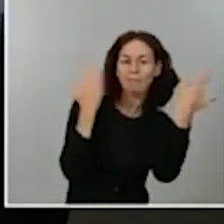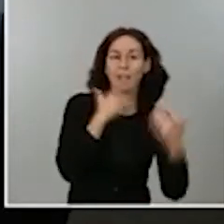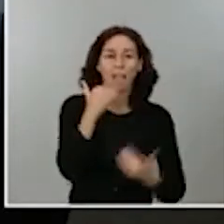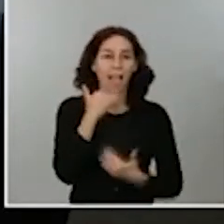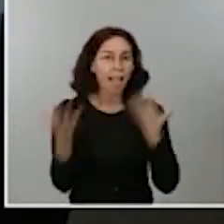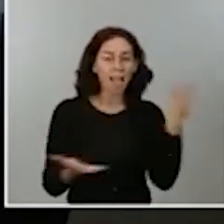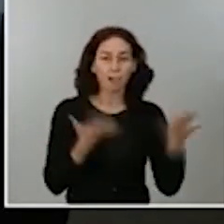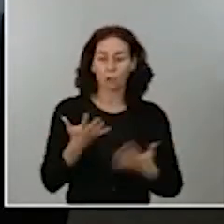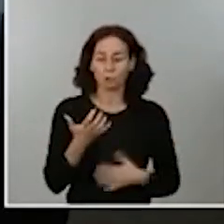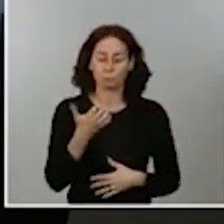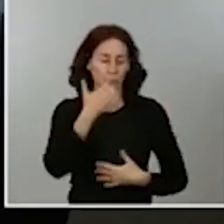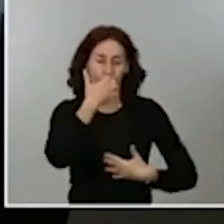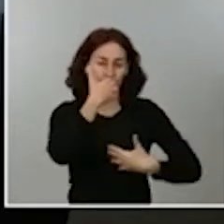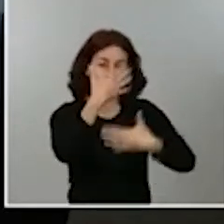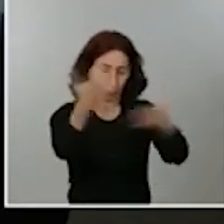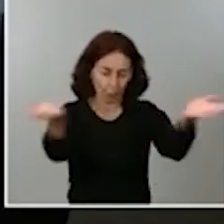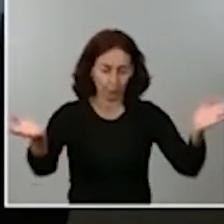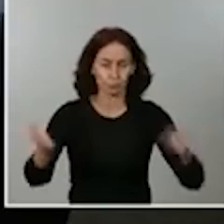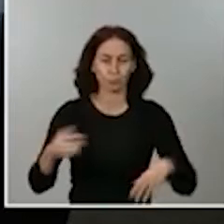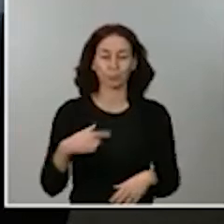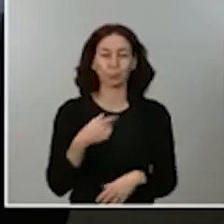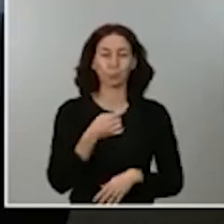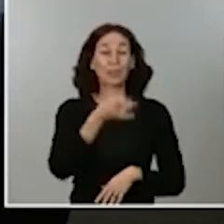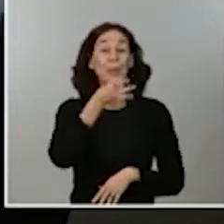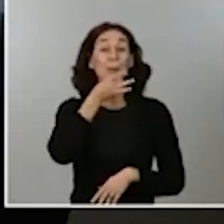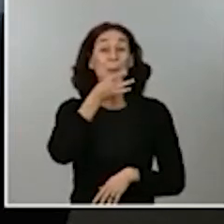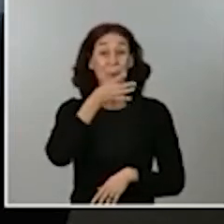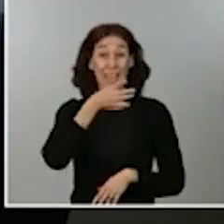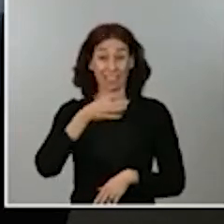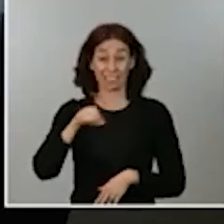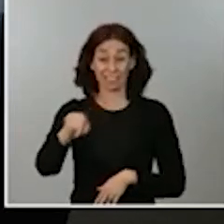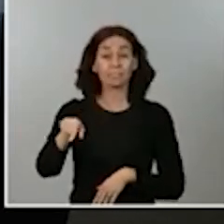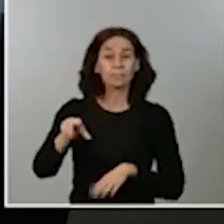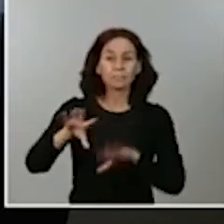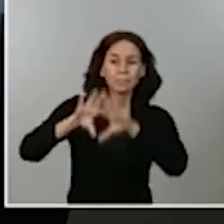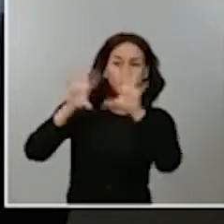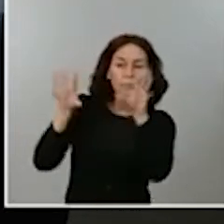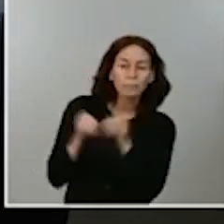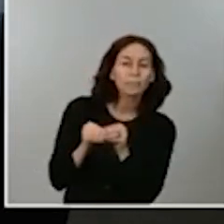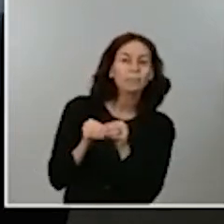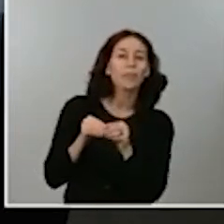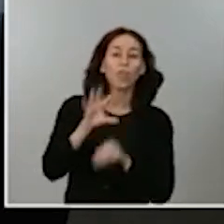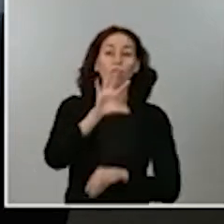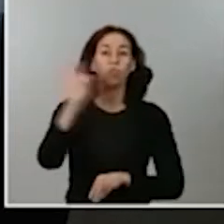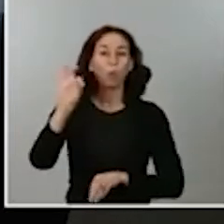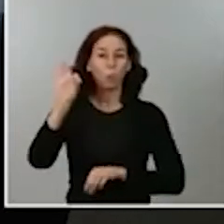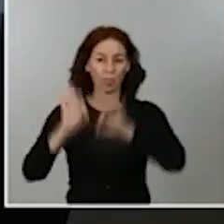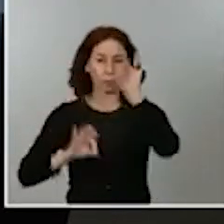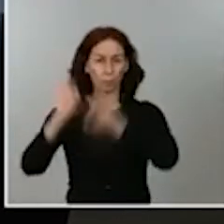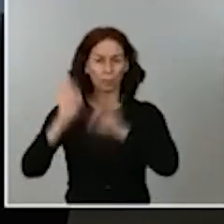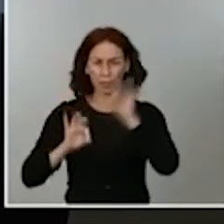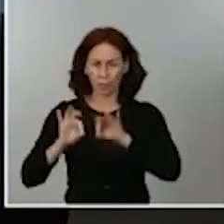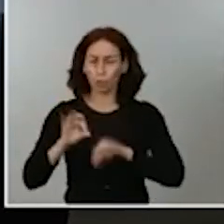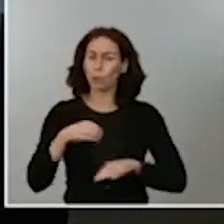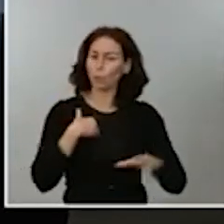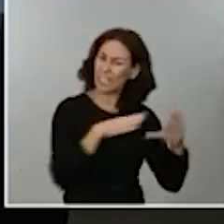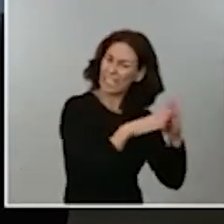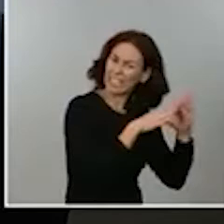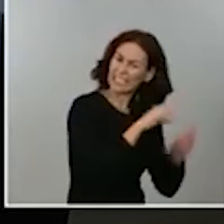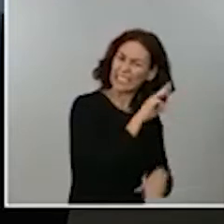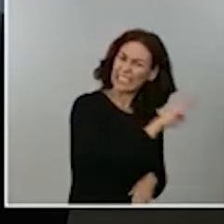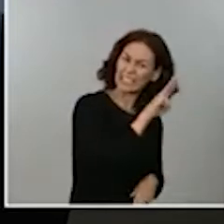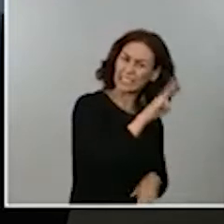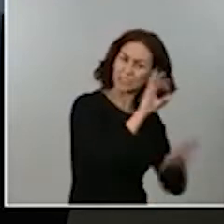el aforo permitido es del 50% y en una iglesia es del 33? Para el ministro